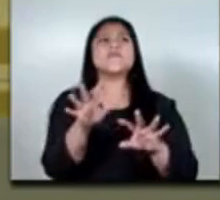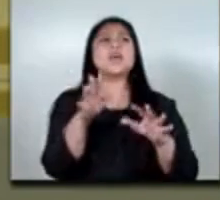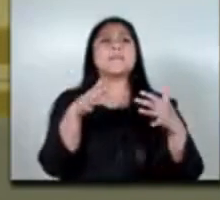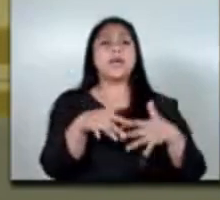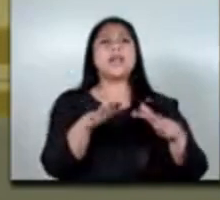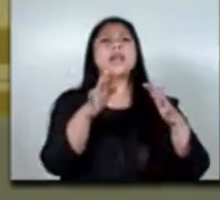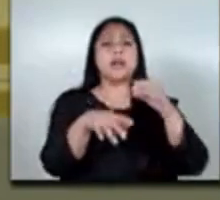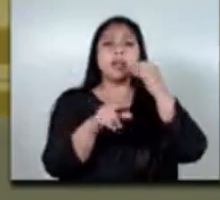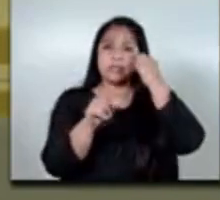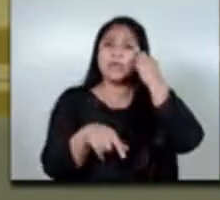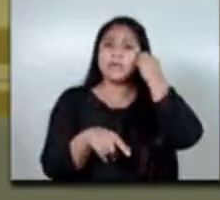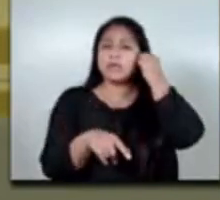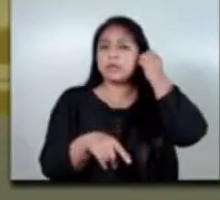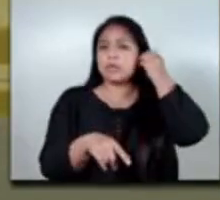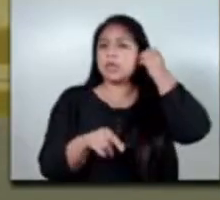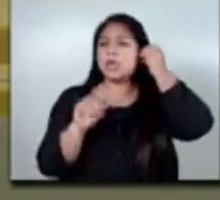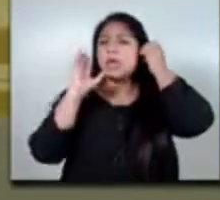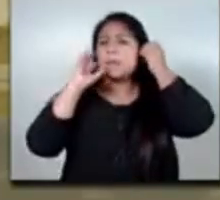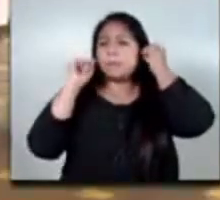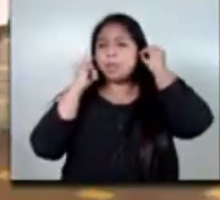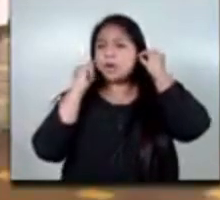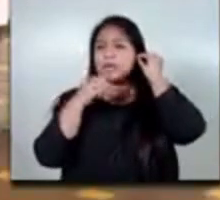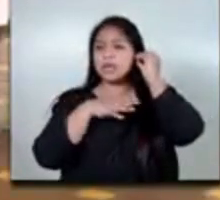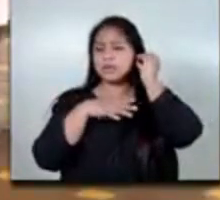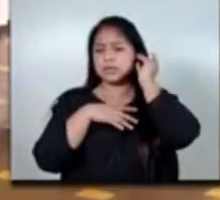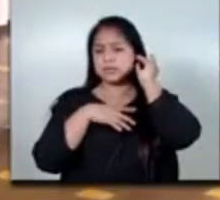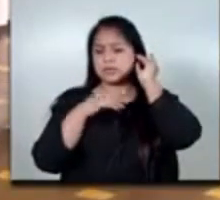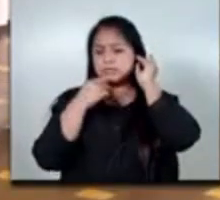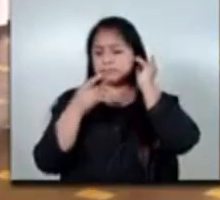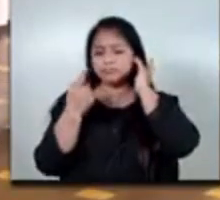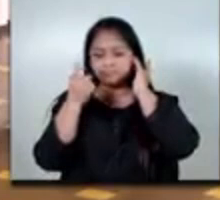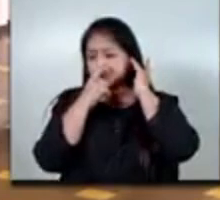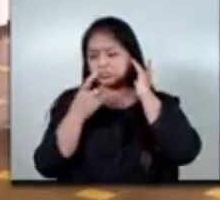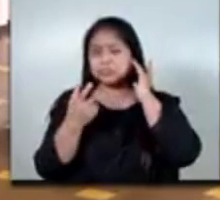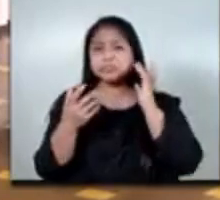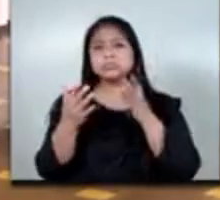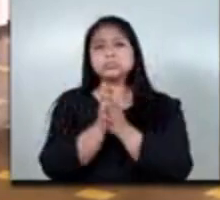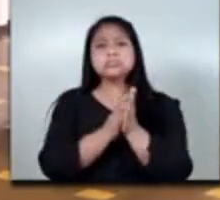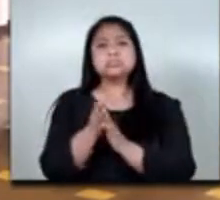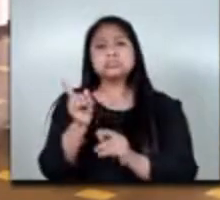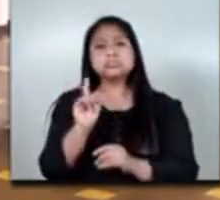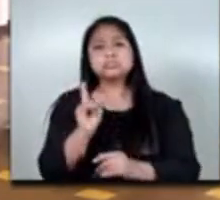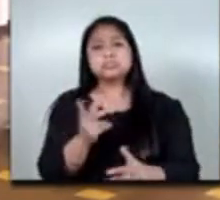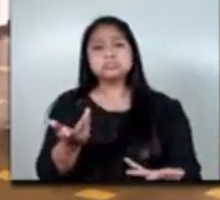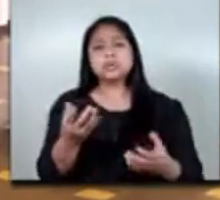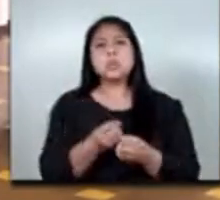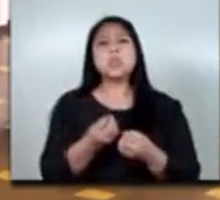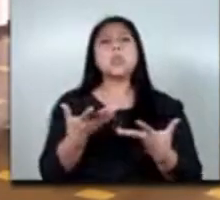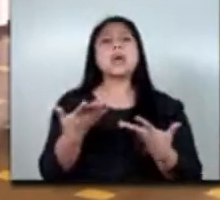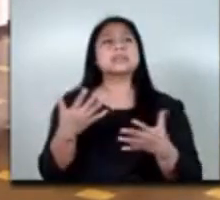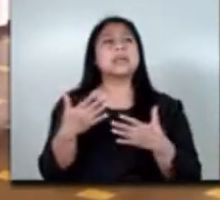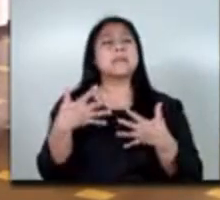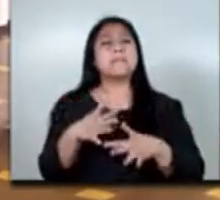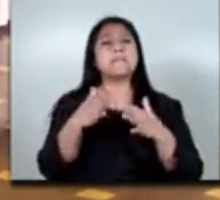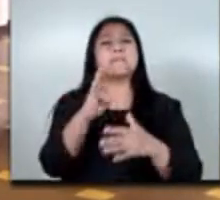porque teníamos una desaprovechamiento histórico de la cantidad de plazas de la